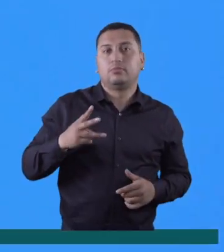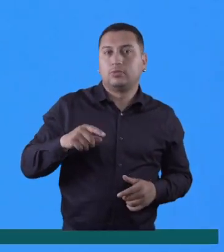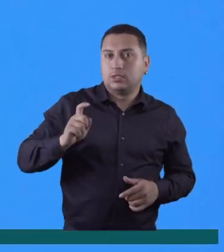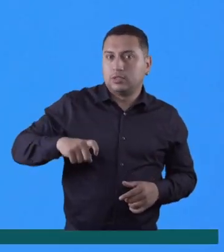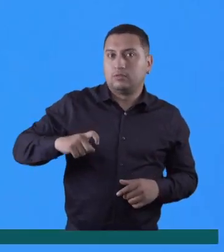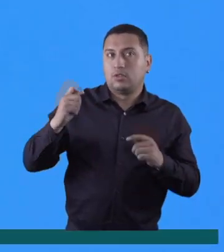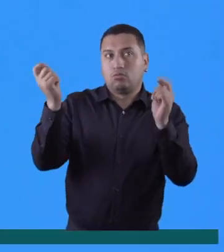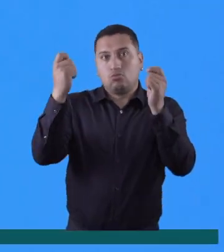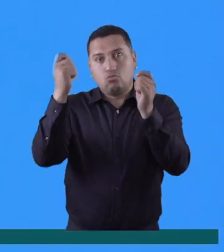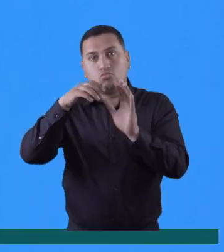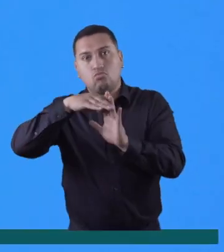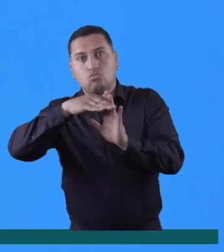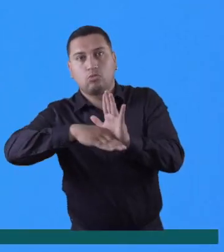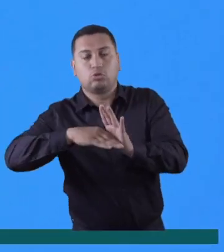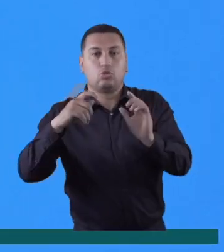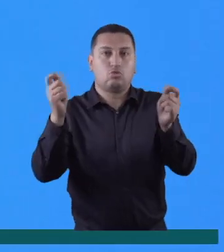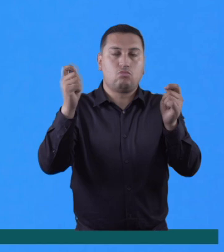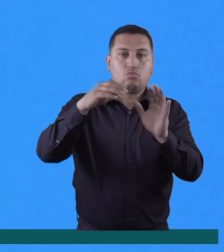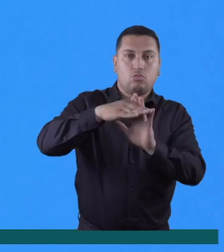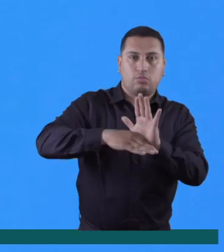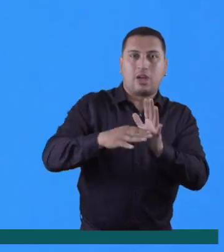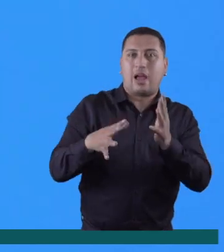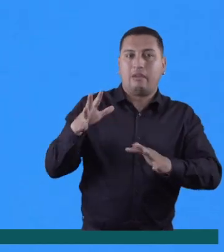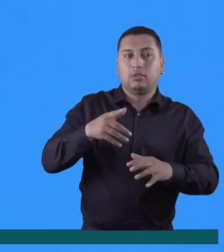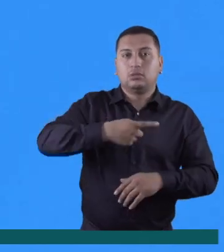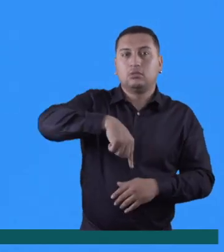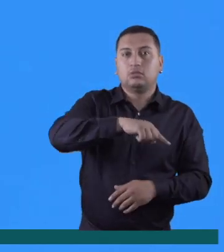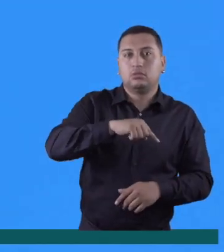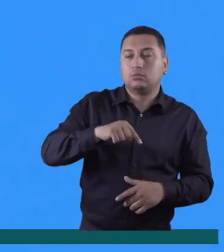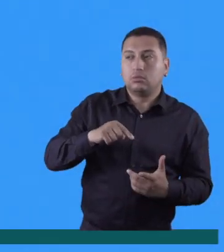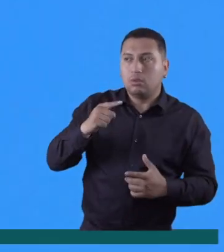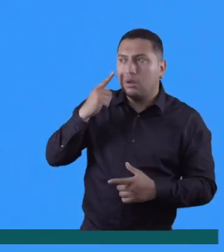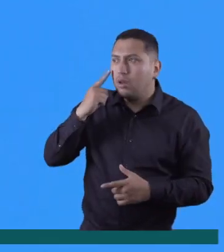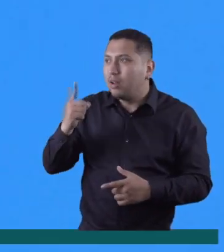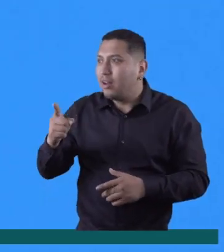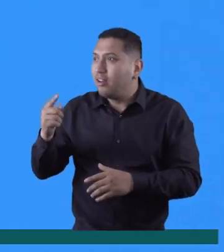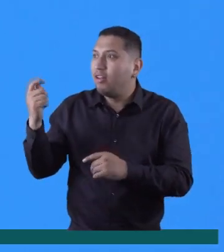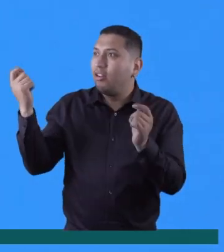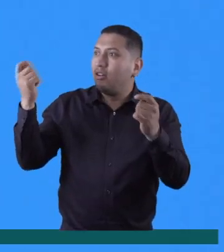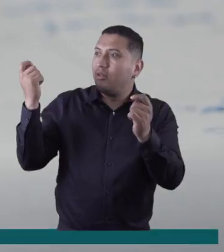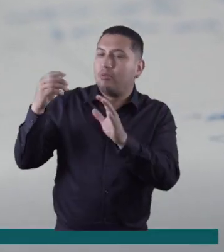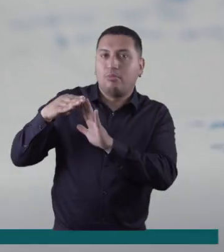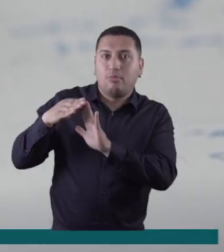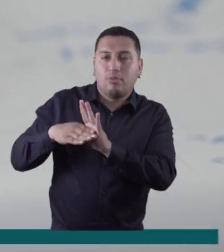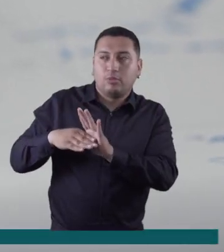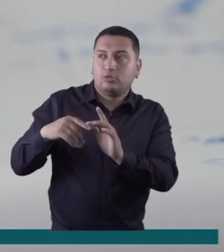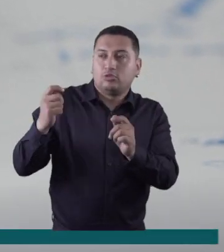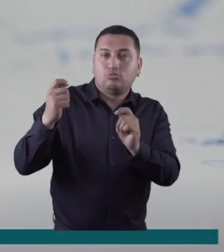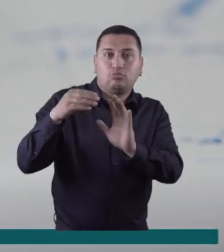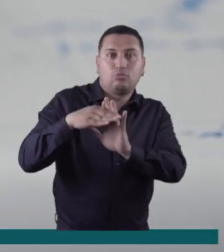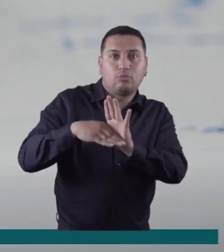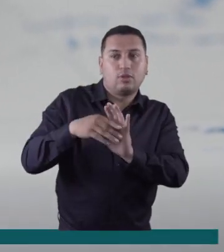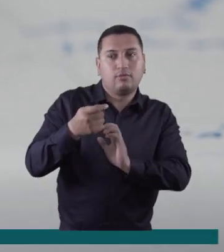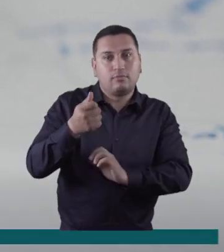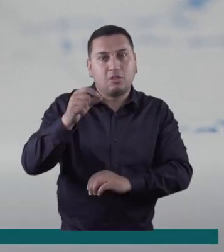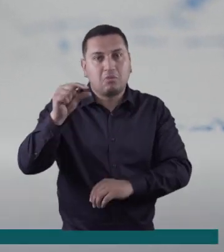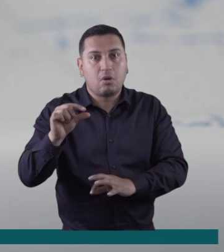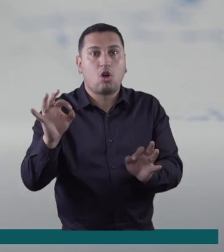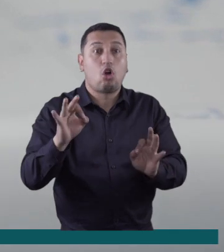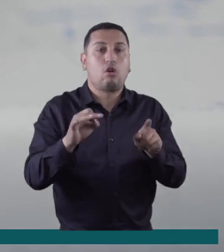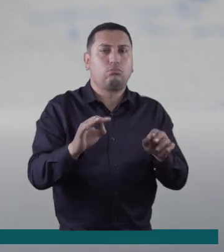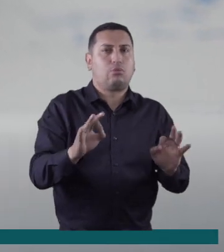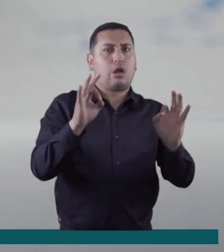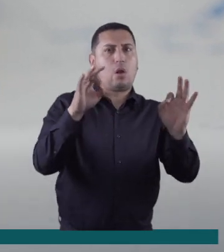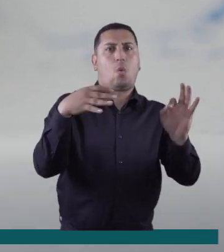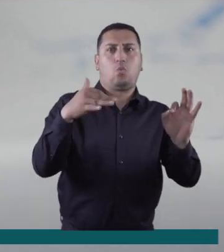generar promociones. Para las diferentes fechas especiales la gente siempre busca promociones. ¿Dónde puedo encontrar esto que estoy buscando acá, pero un mejor precio o una mejor